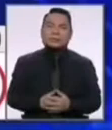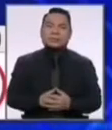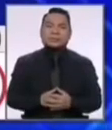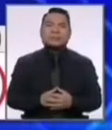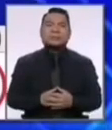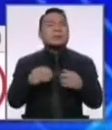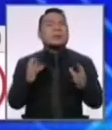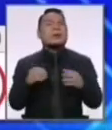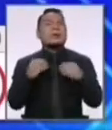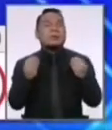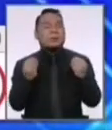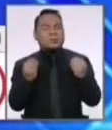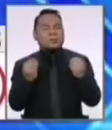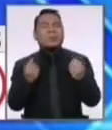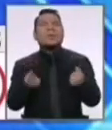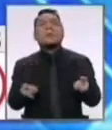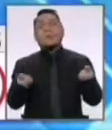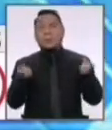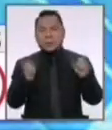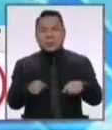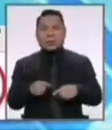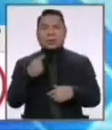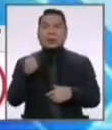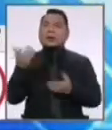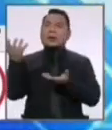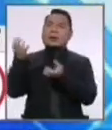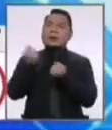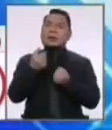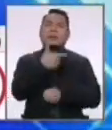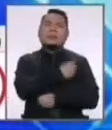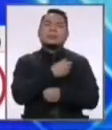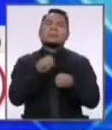cómo y cuándo vamos de la vacuna.